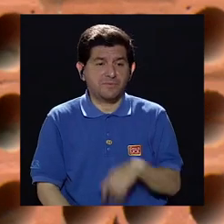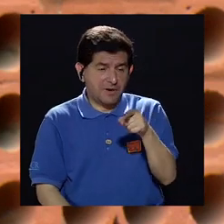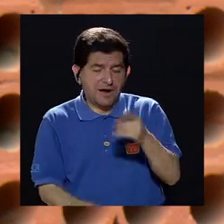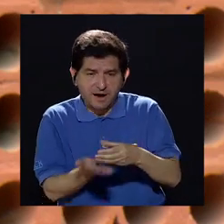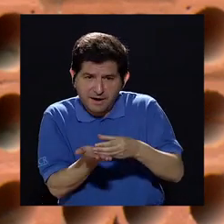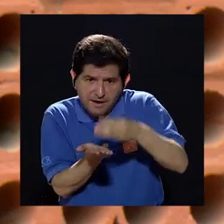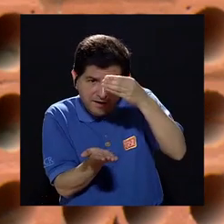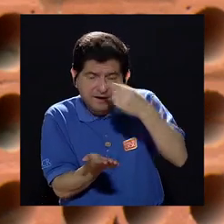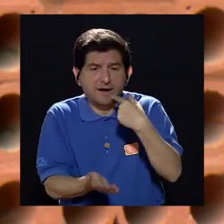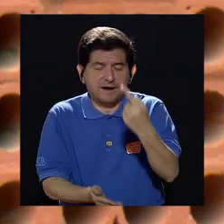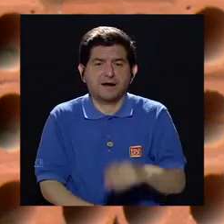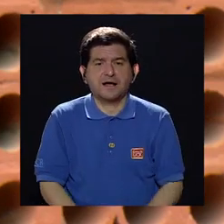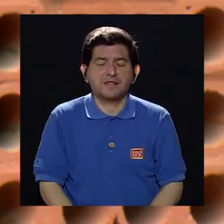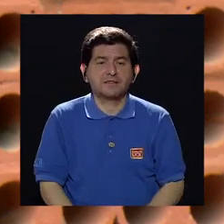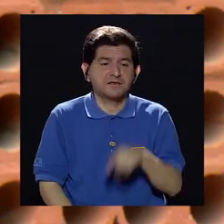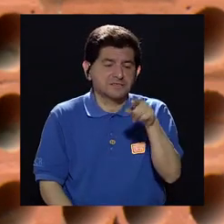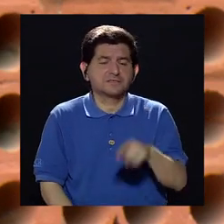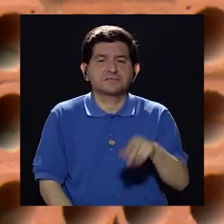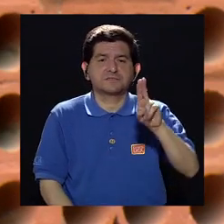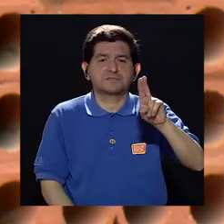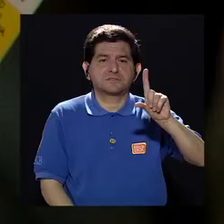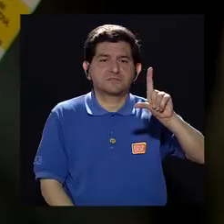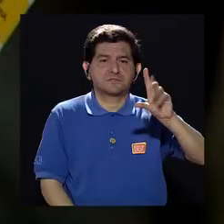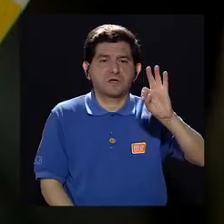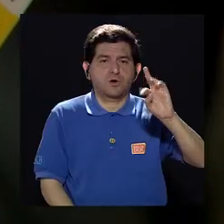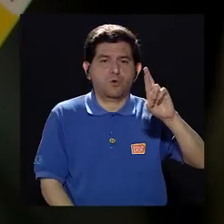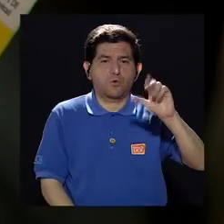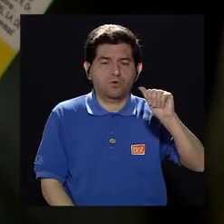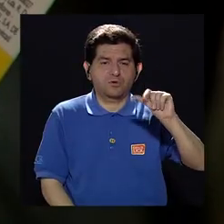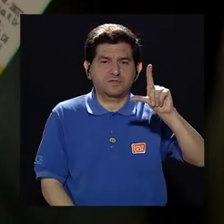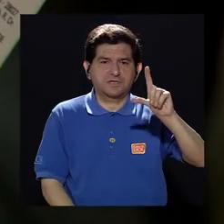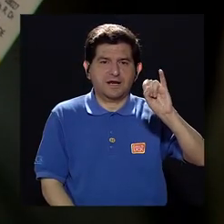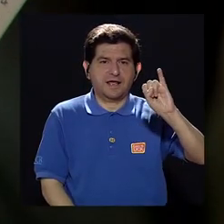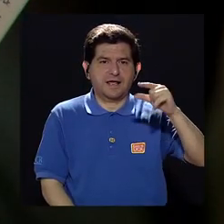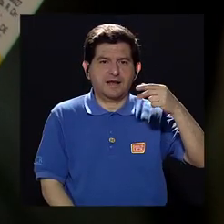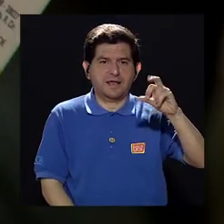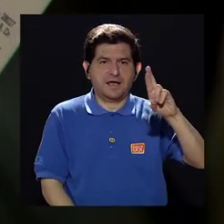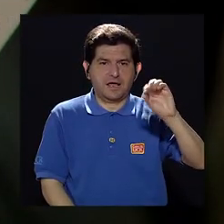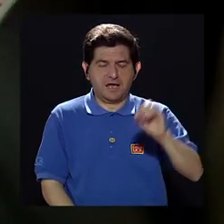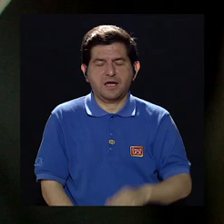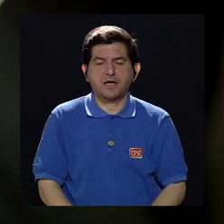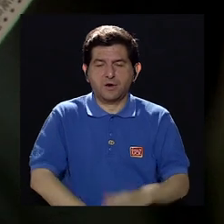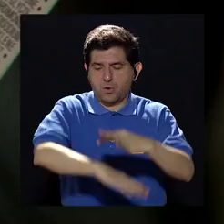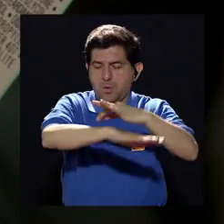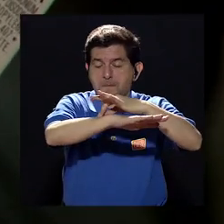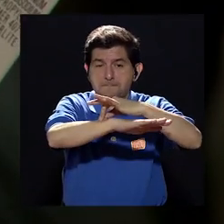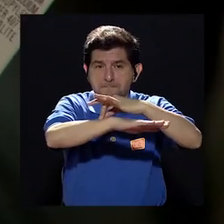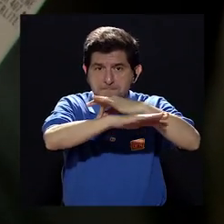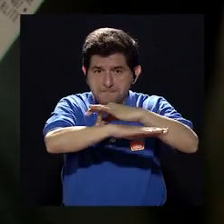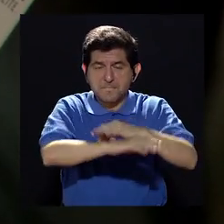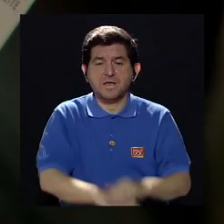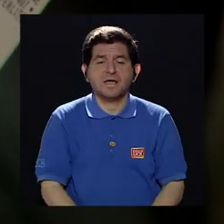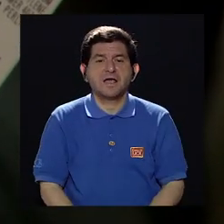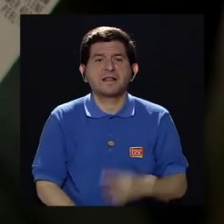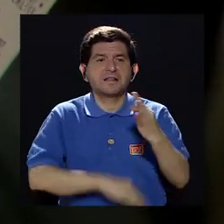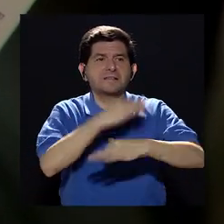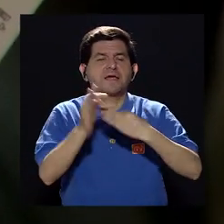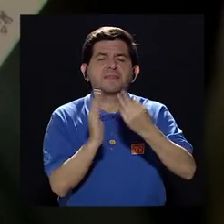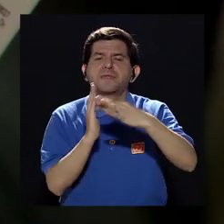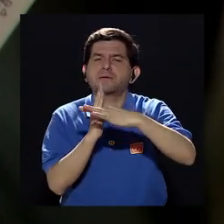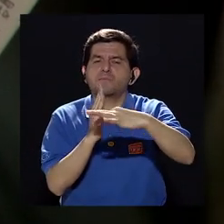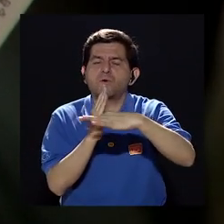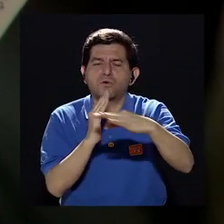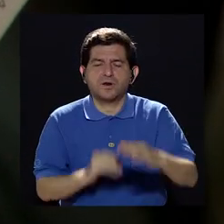Acá en esta cajita dice ultraligero. Ultraligero sería para las pieles que tienden a grasa.